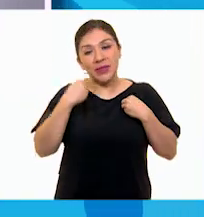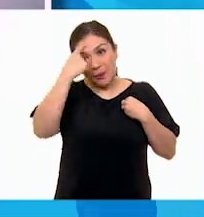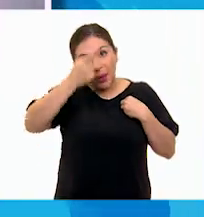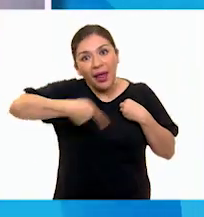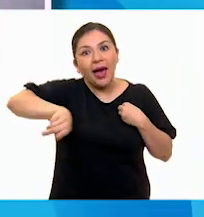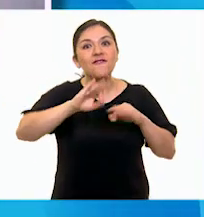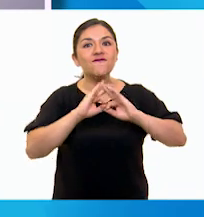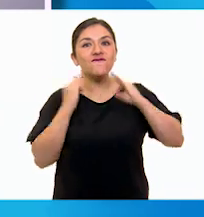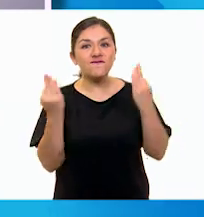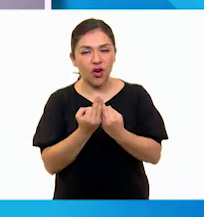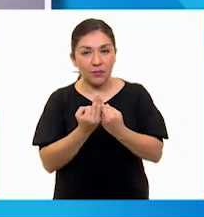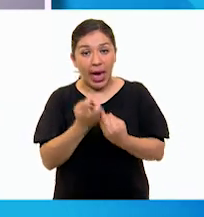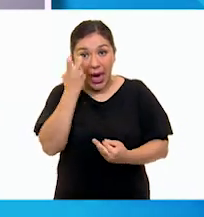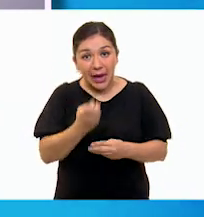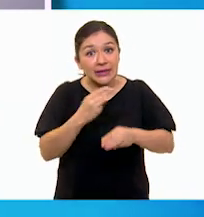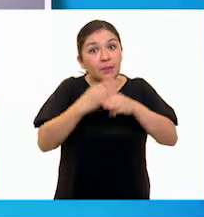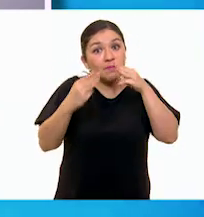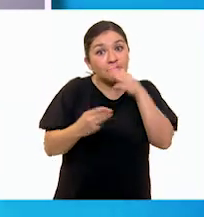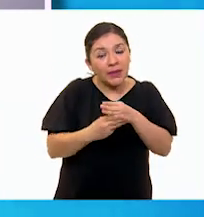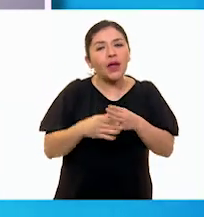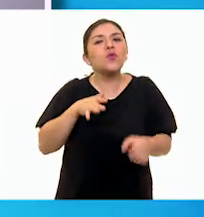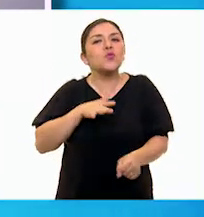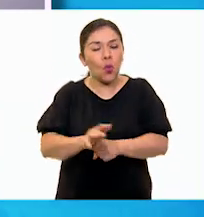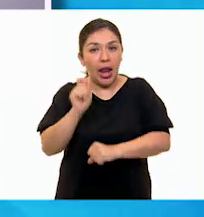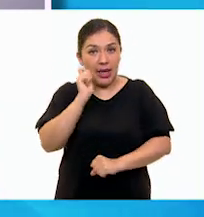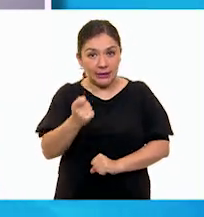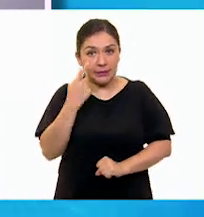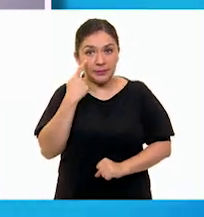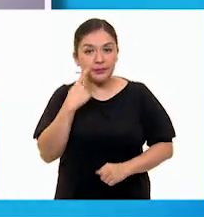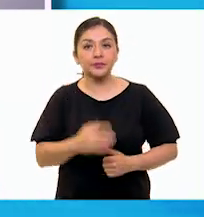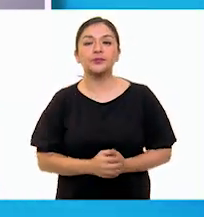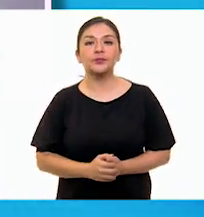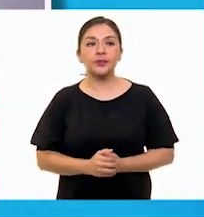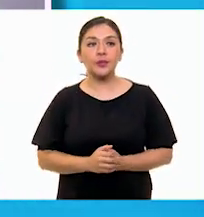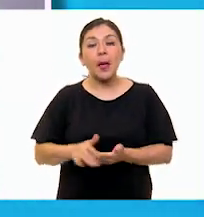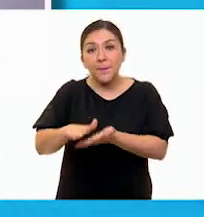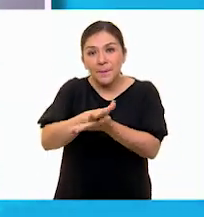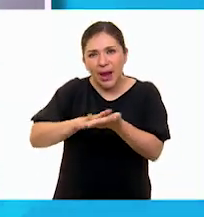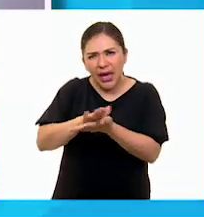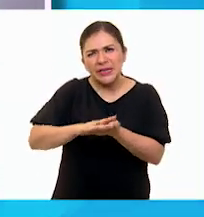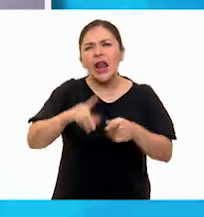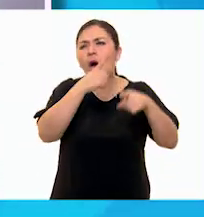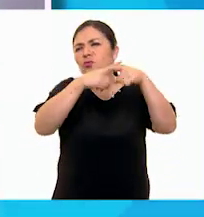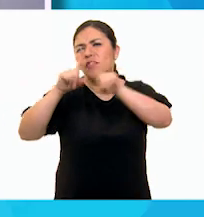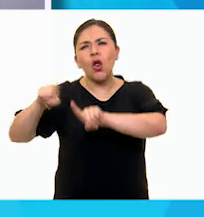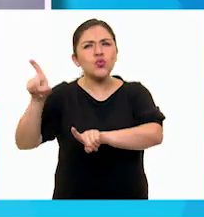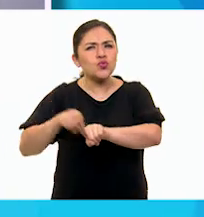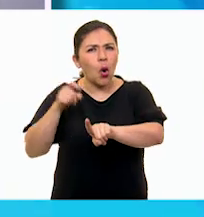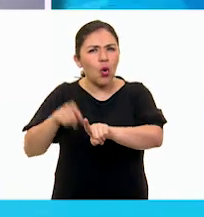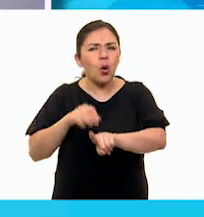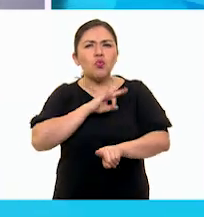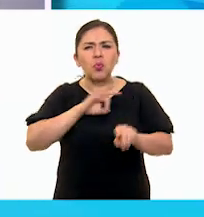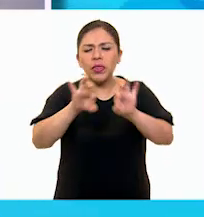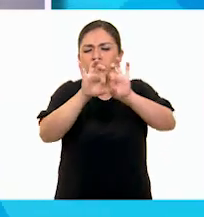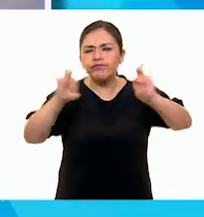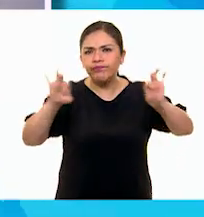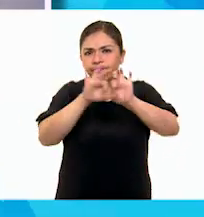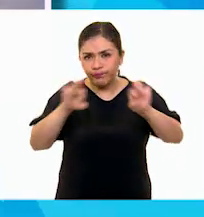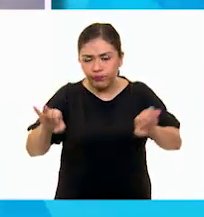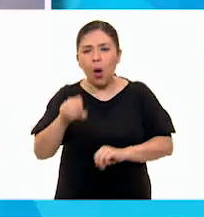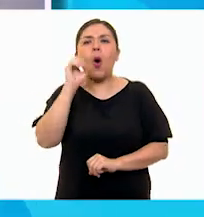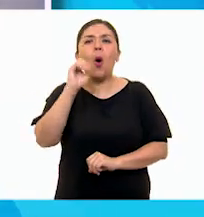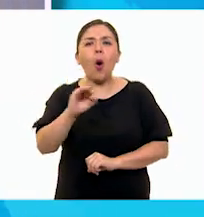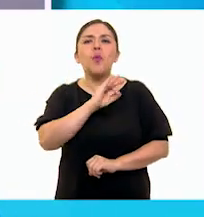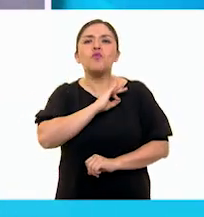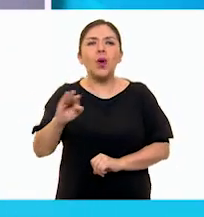figuras. Los materiales a utilizar son plastilina de diferentes colores, pueden ser en barra o